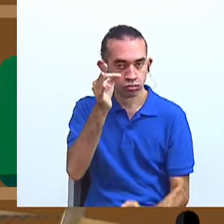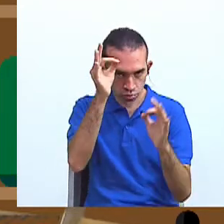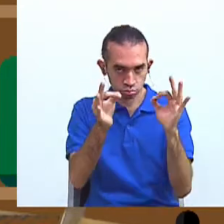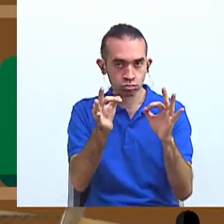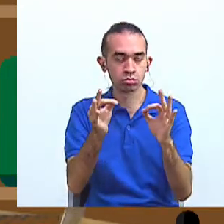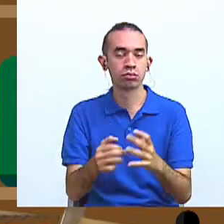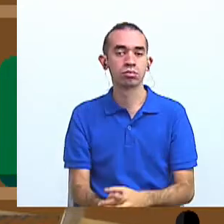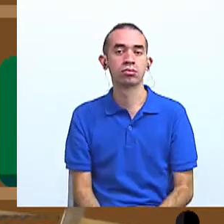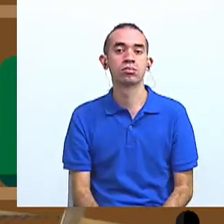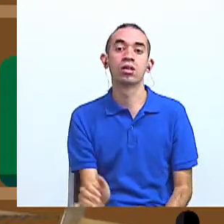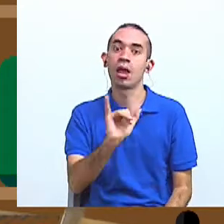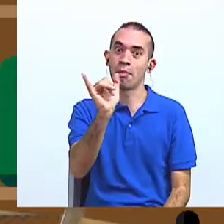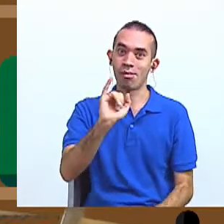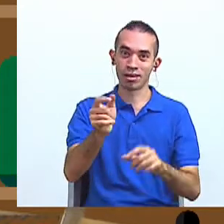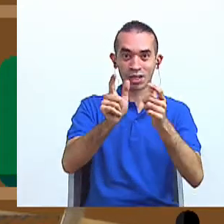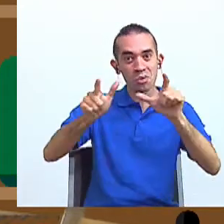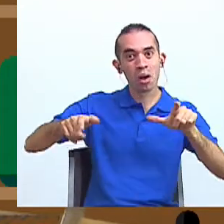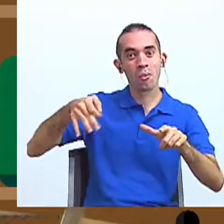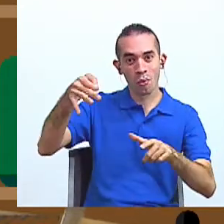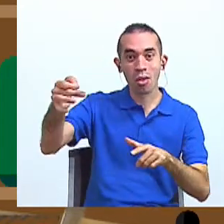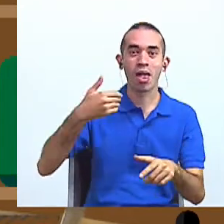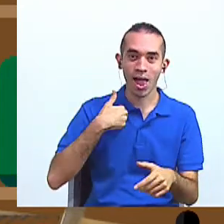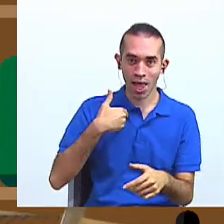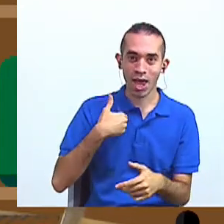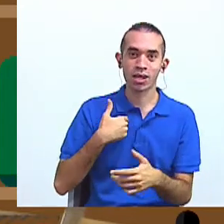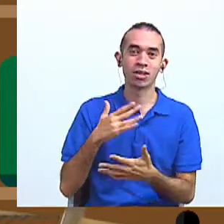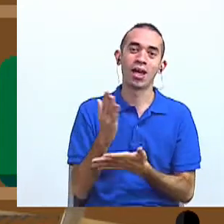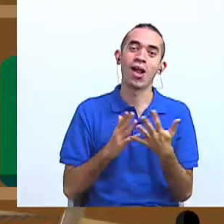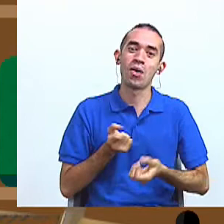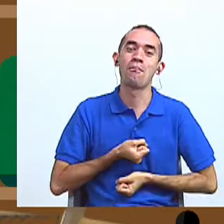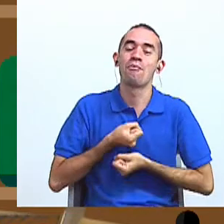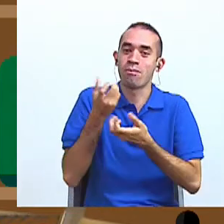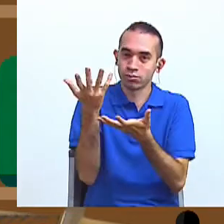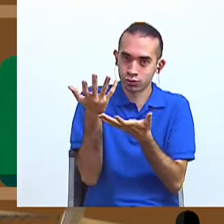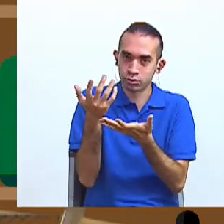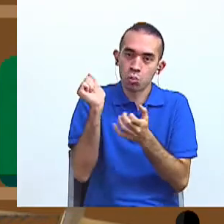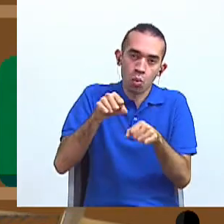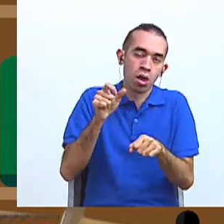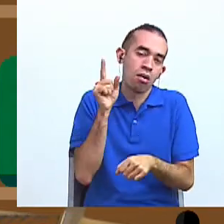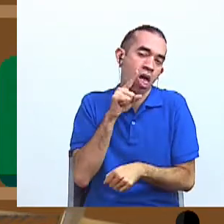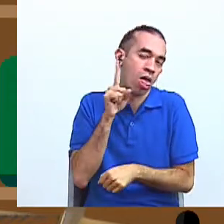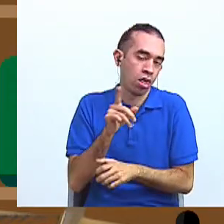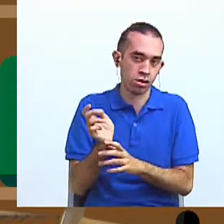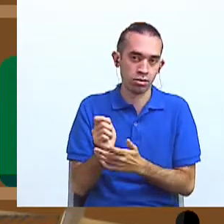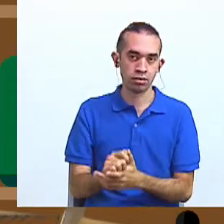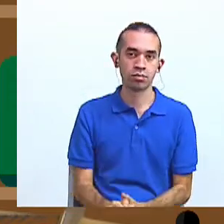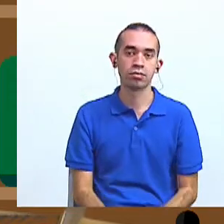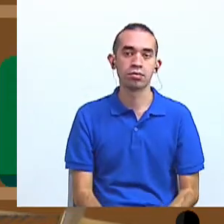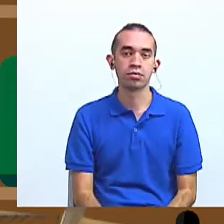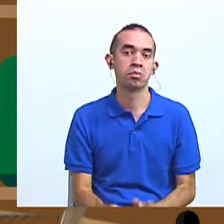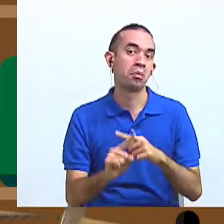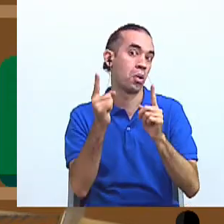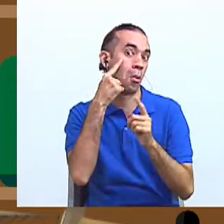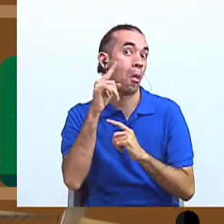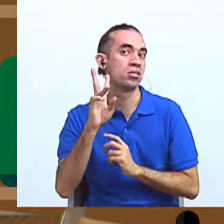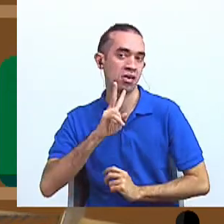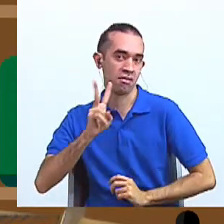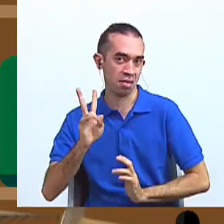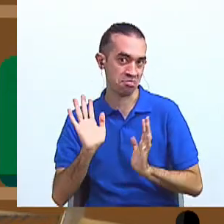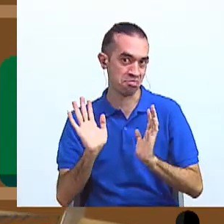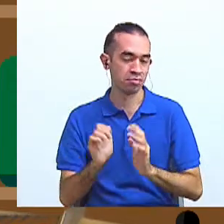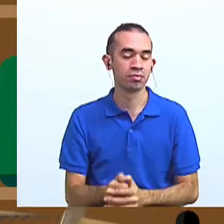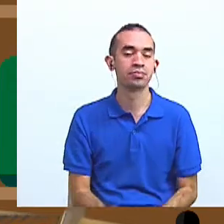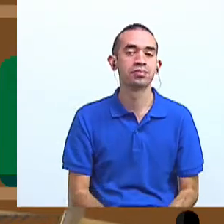También lo vimos en el lenguaje cotidiano, en expresiones que pueden ser falaces. Pero bueno, hoy también vamos a